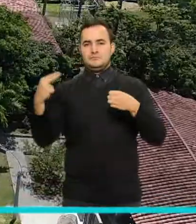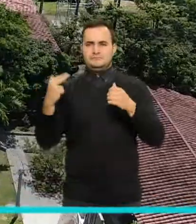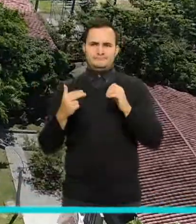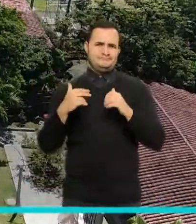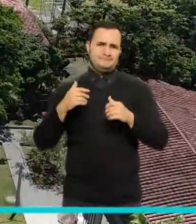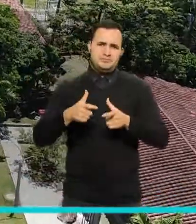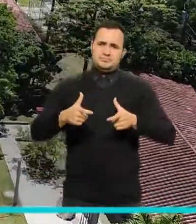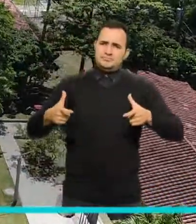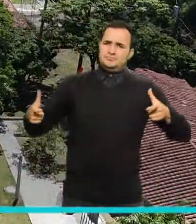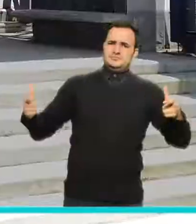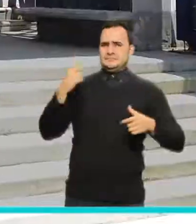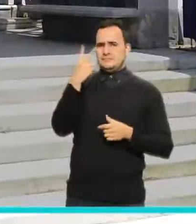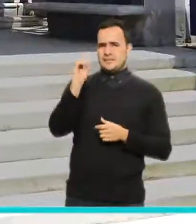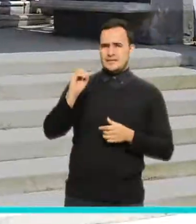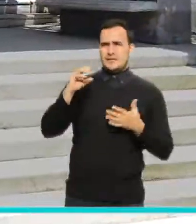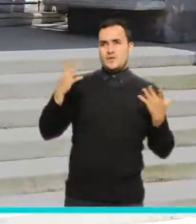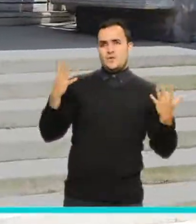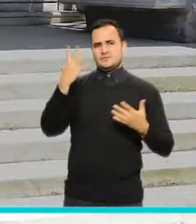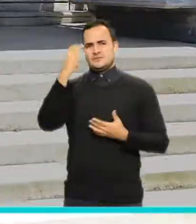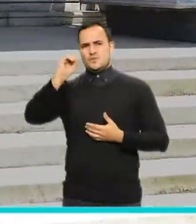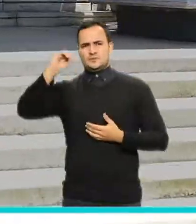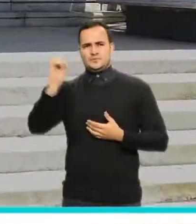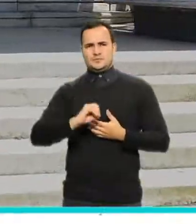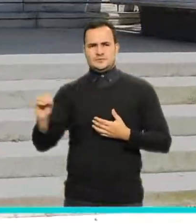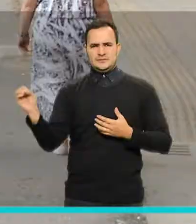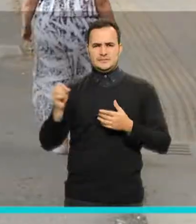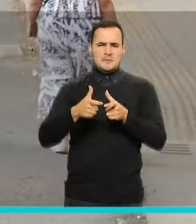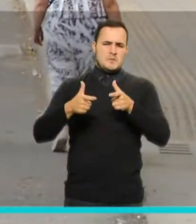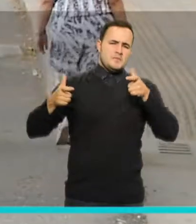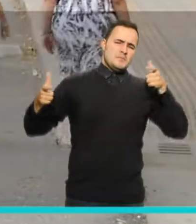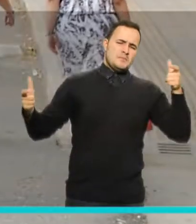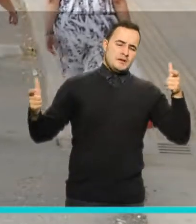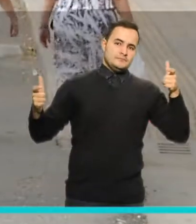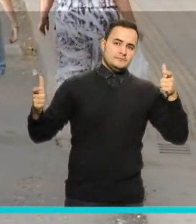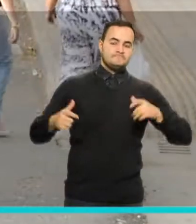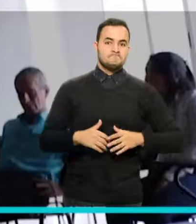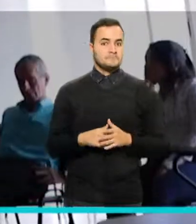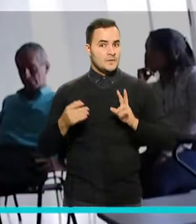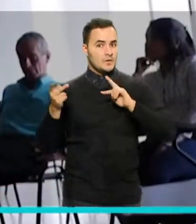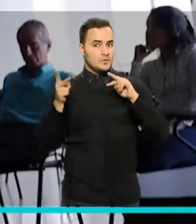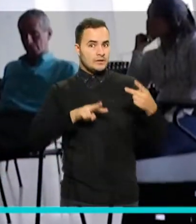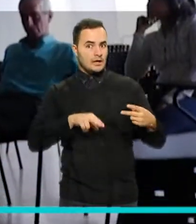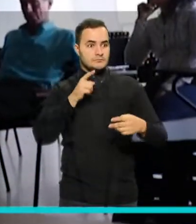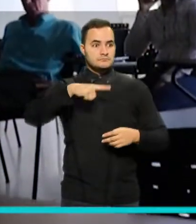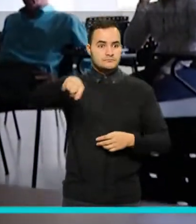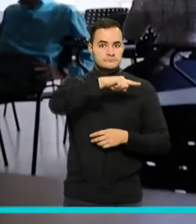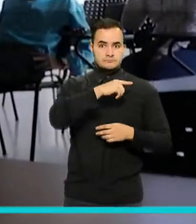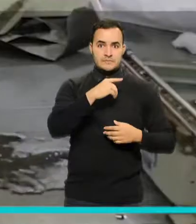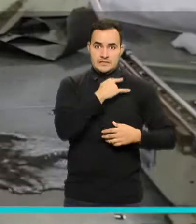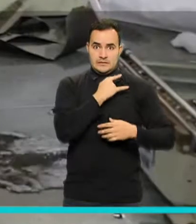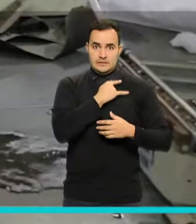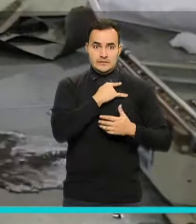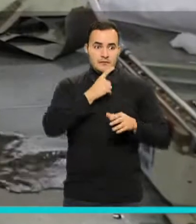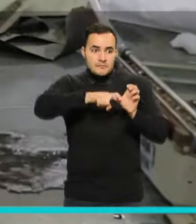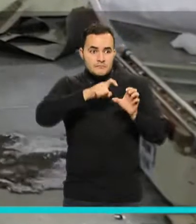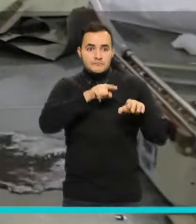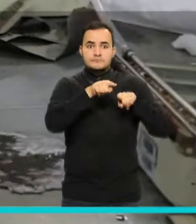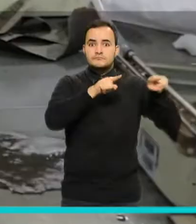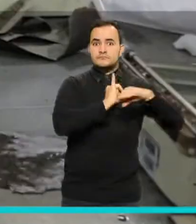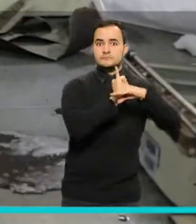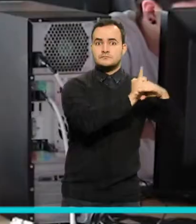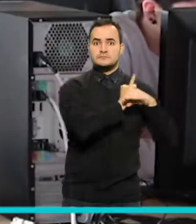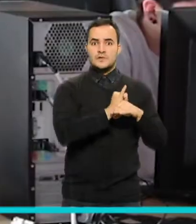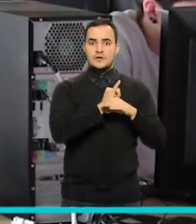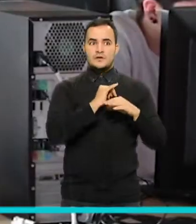un 20 y hasta un 50 por ciento, en nuestra institución no solamente no ha aumentado, sino que por el contrario hemos